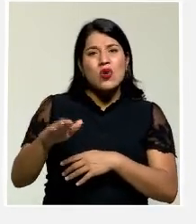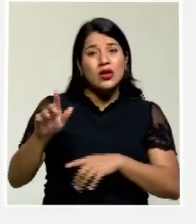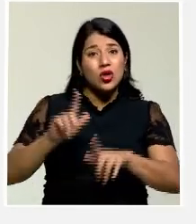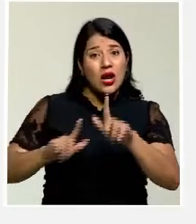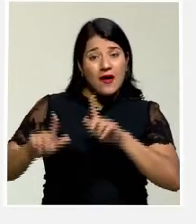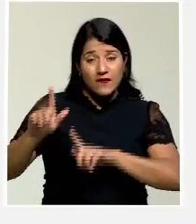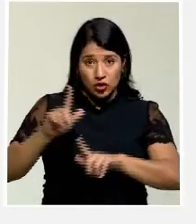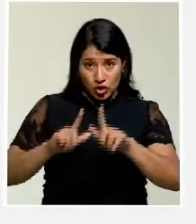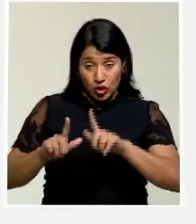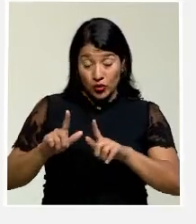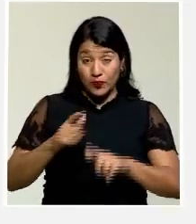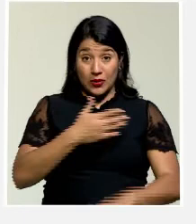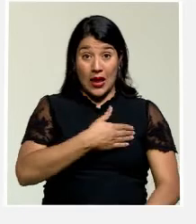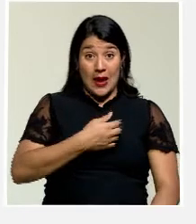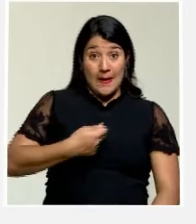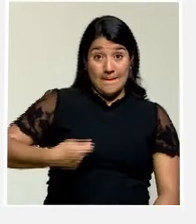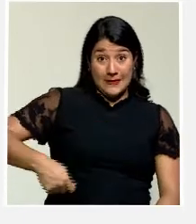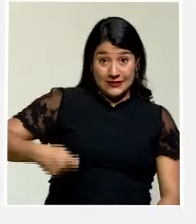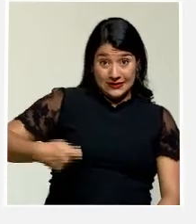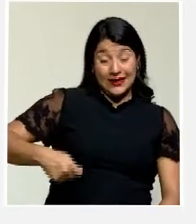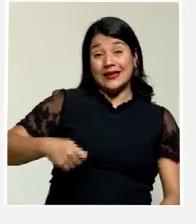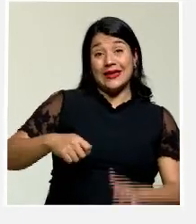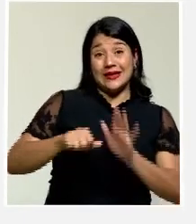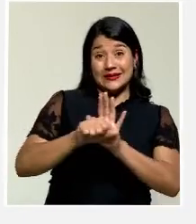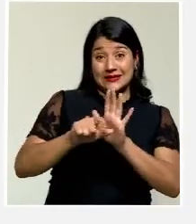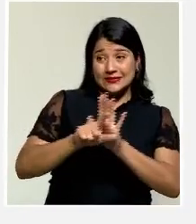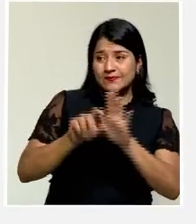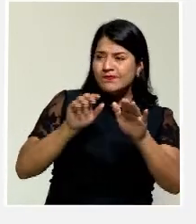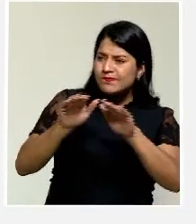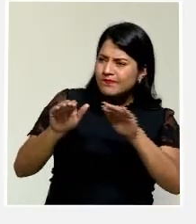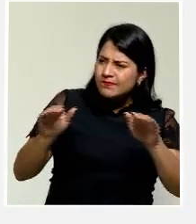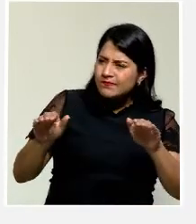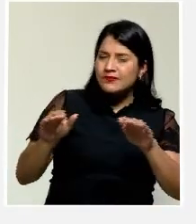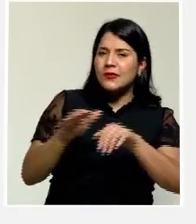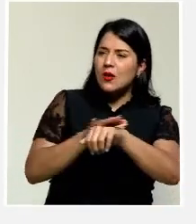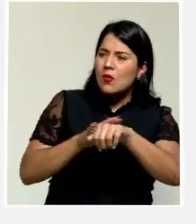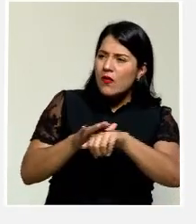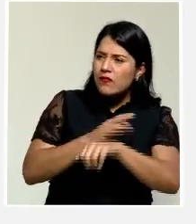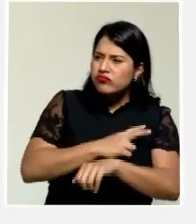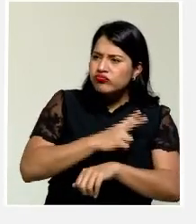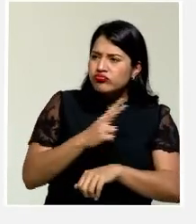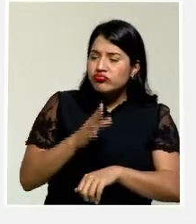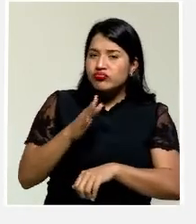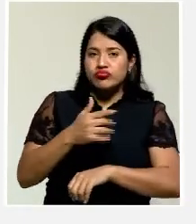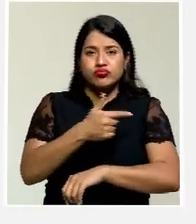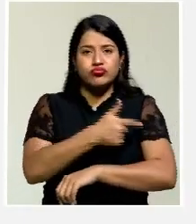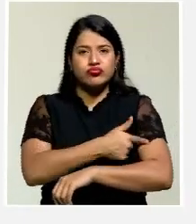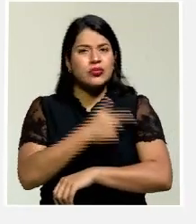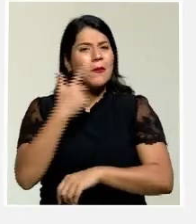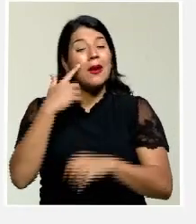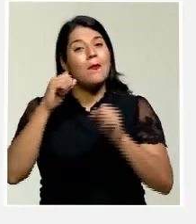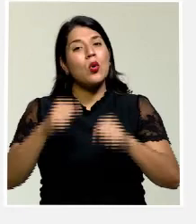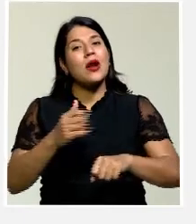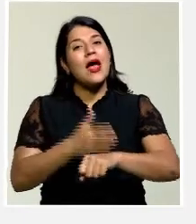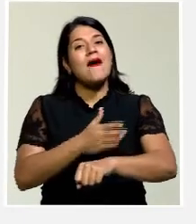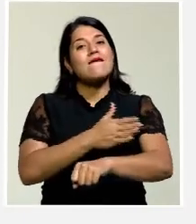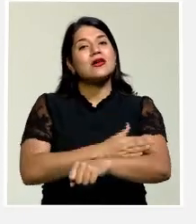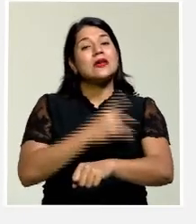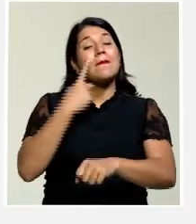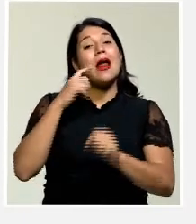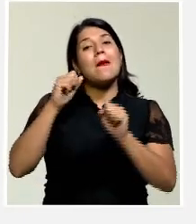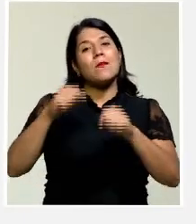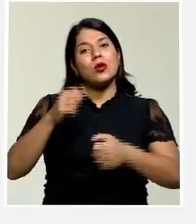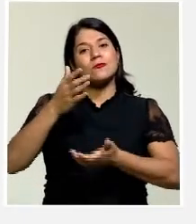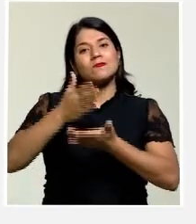Legislativa han realizado un llamado para unirse voluntariamente a la vacunación y poder avanzar así en la lucha contra la